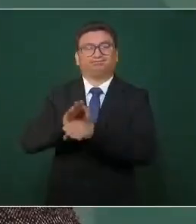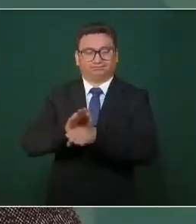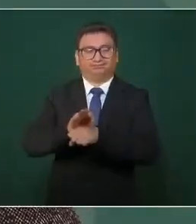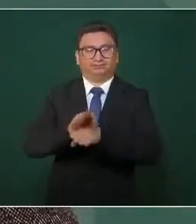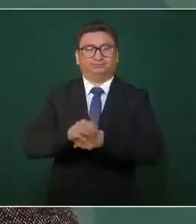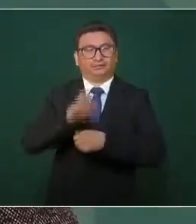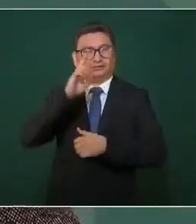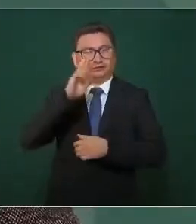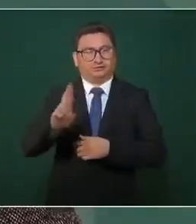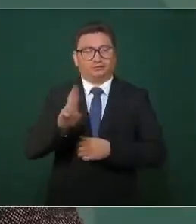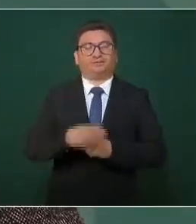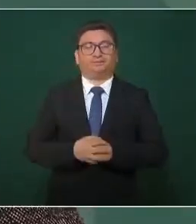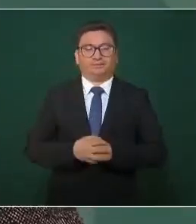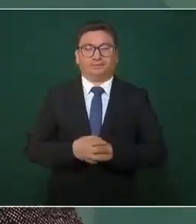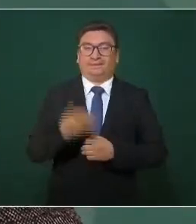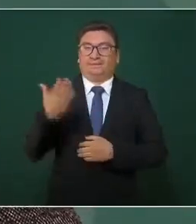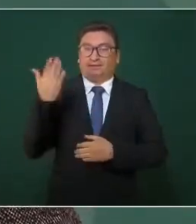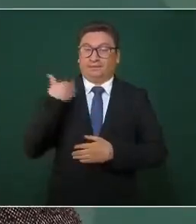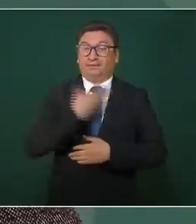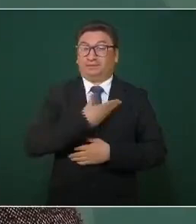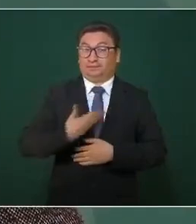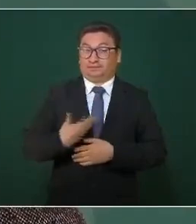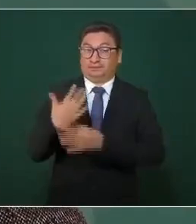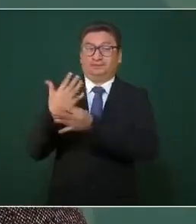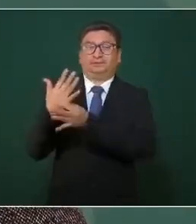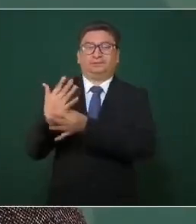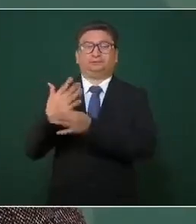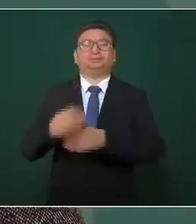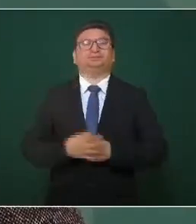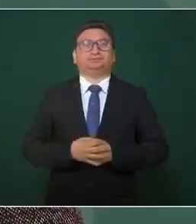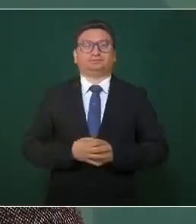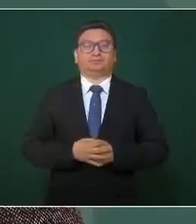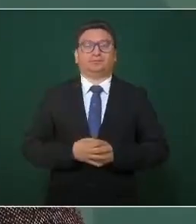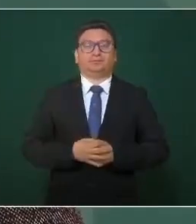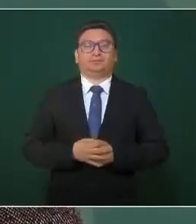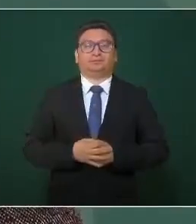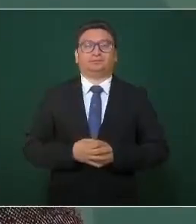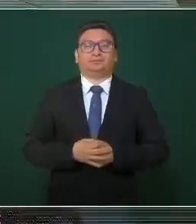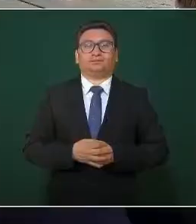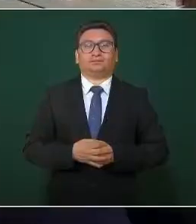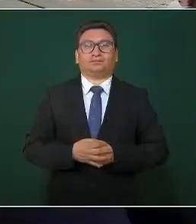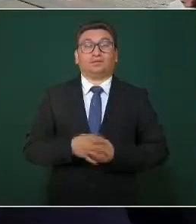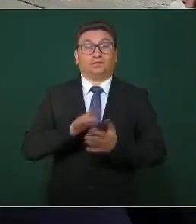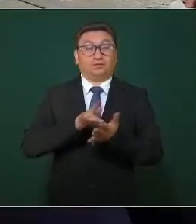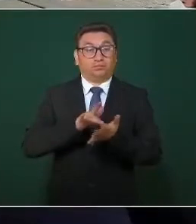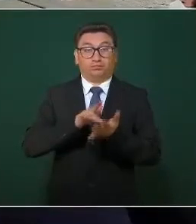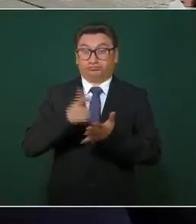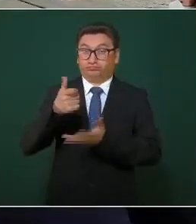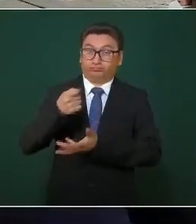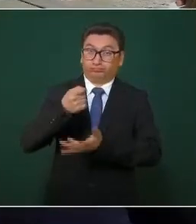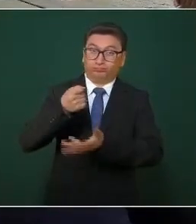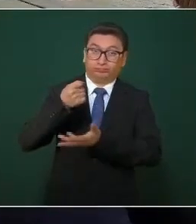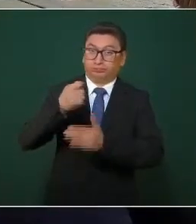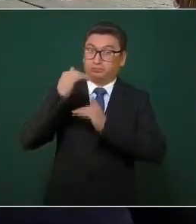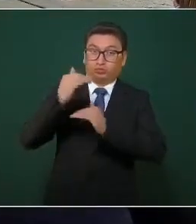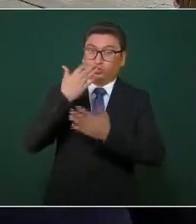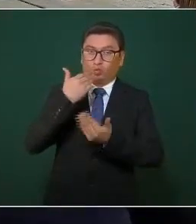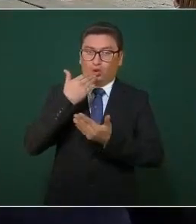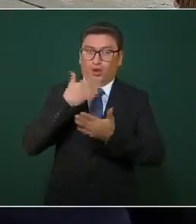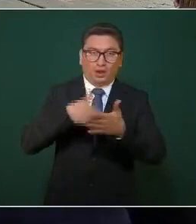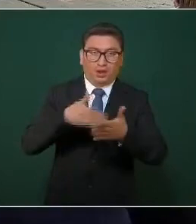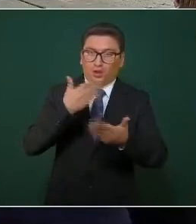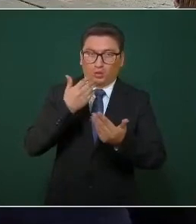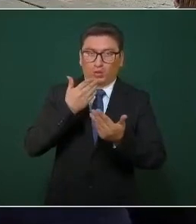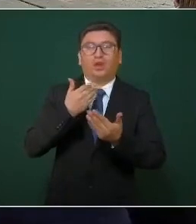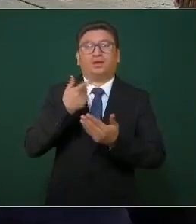Y como señaló el señor presidente, en el financiamiento que no hay límite, un incremento del presupuesto